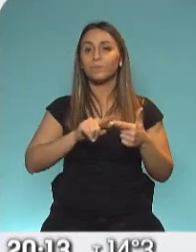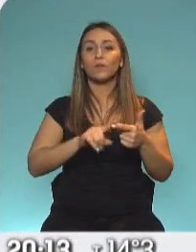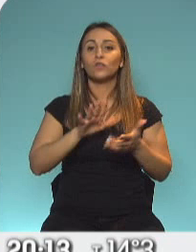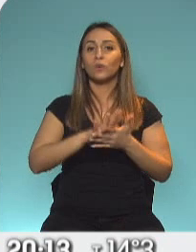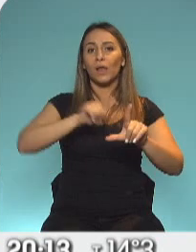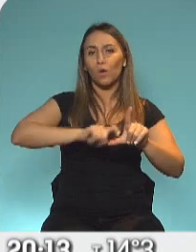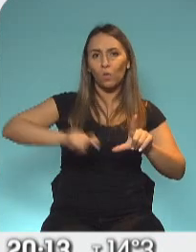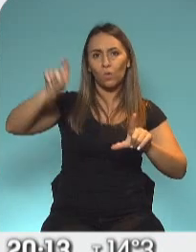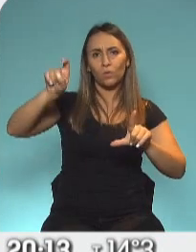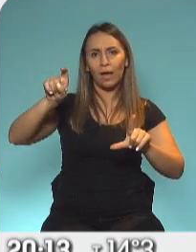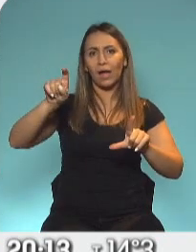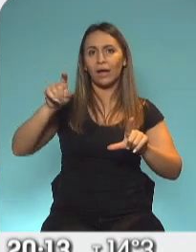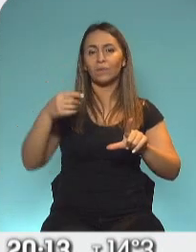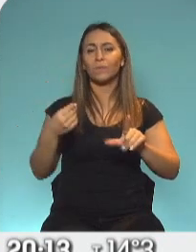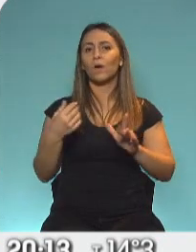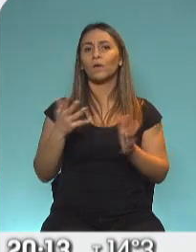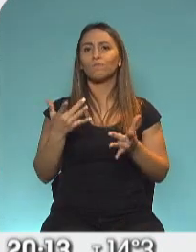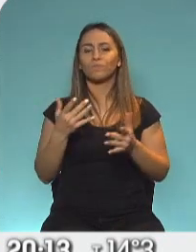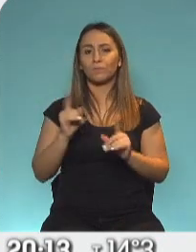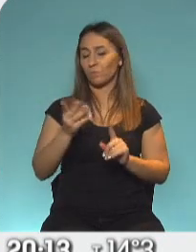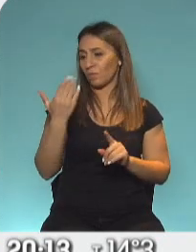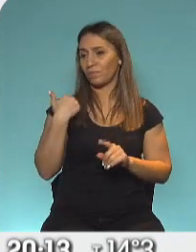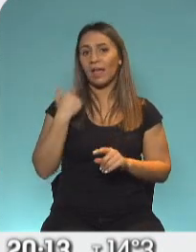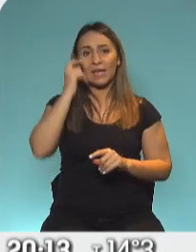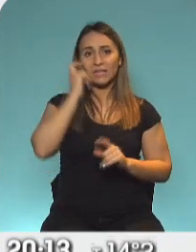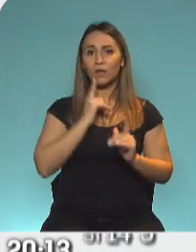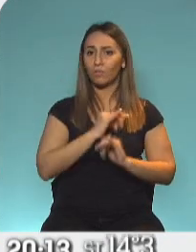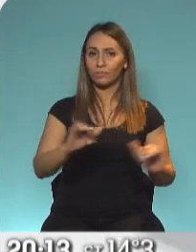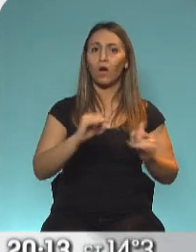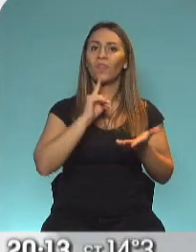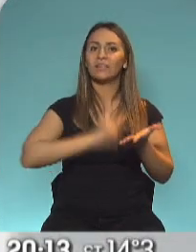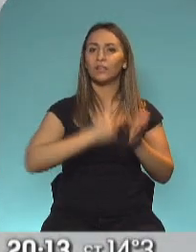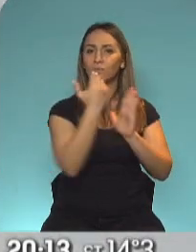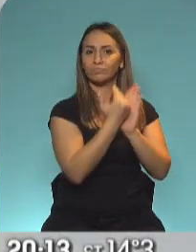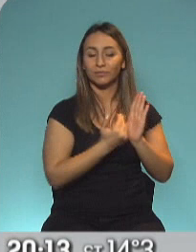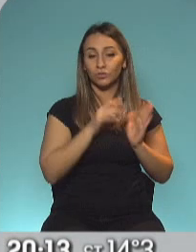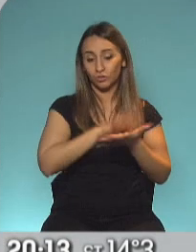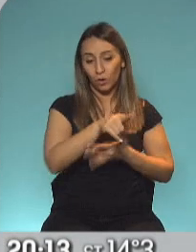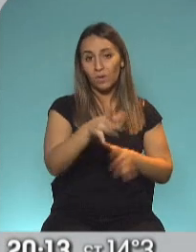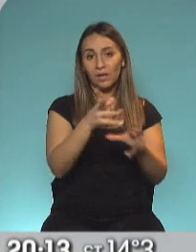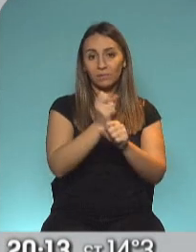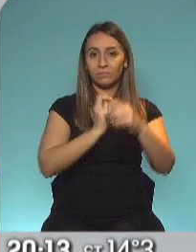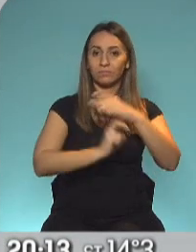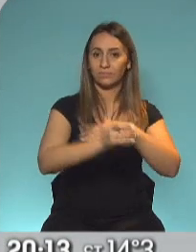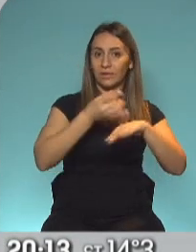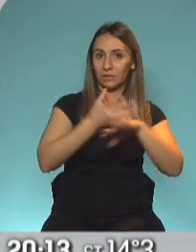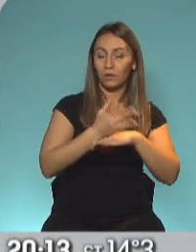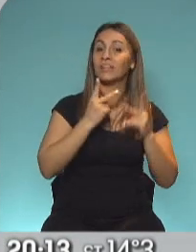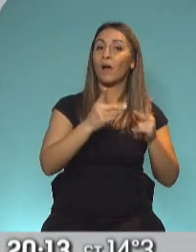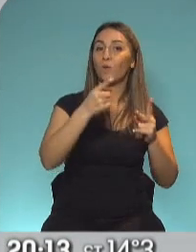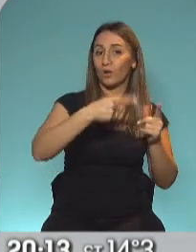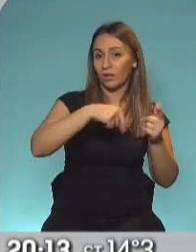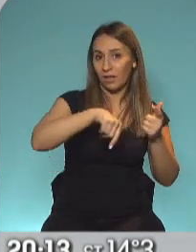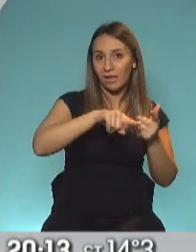impactan, y lo decía, creo que Kicillof, cómo se implementaron estas nuevas medidas del transporte. Hoy, quien tuvo la oportunidad de viajar en